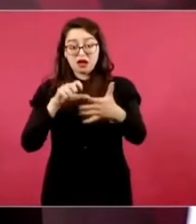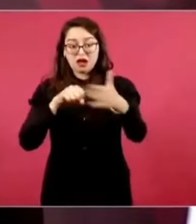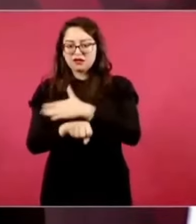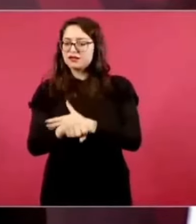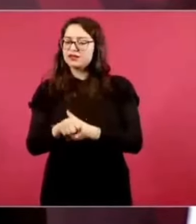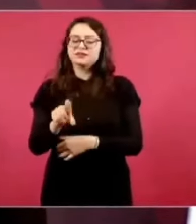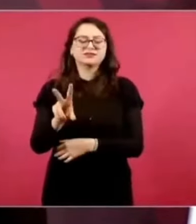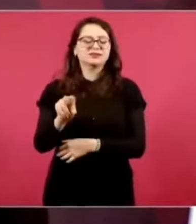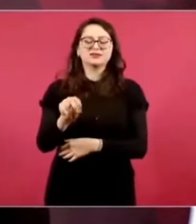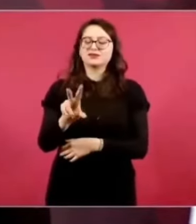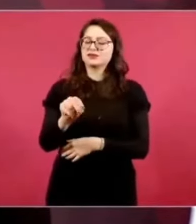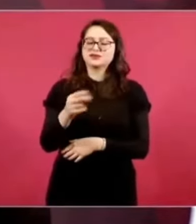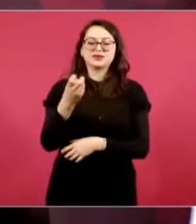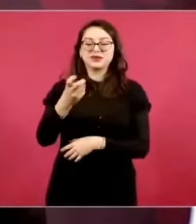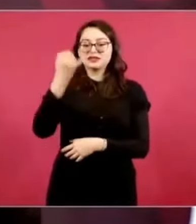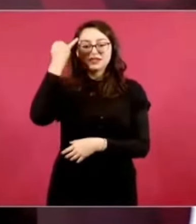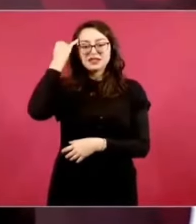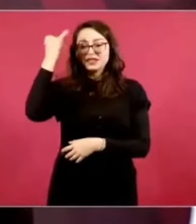Vamos a ver